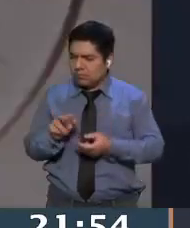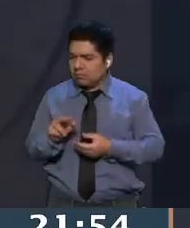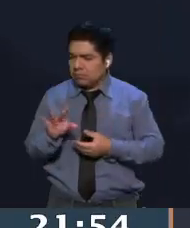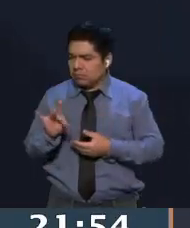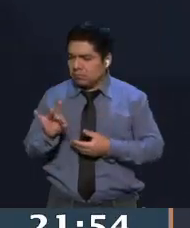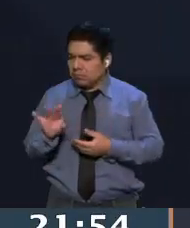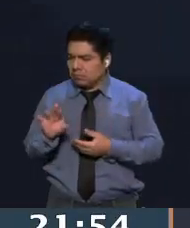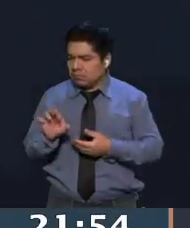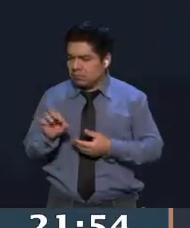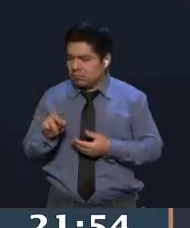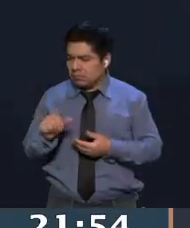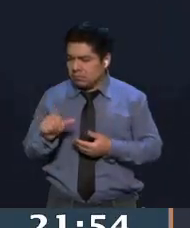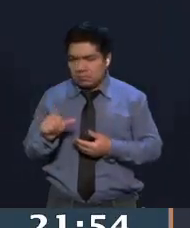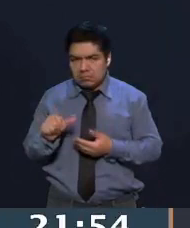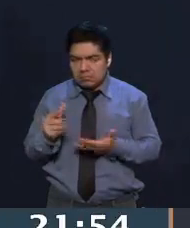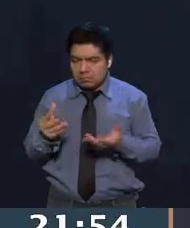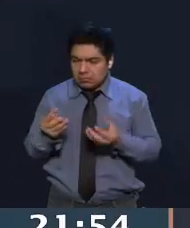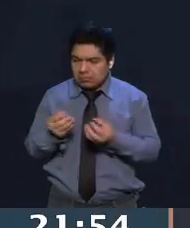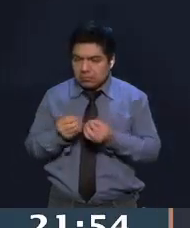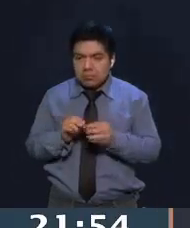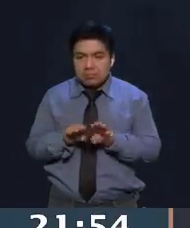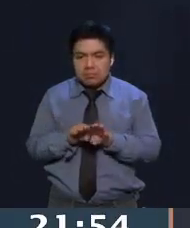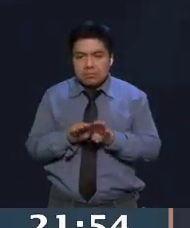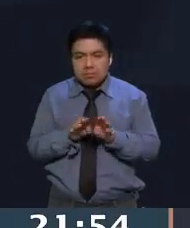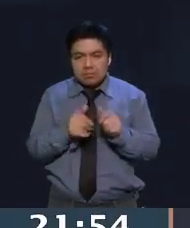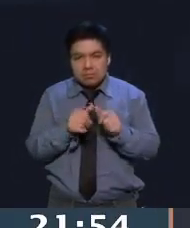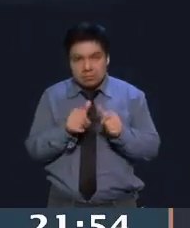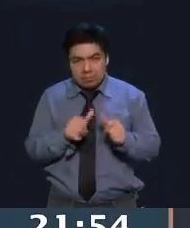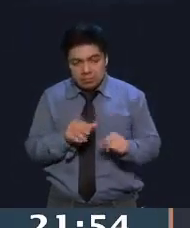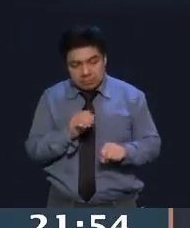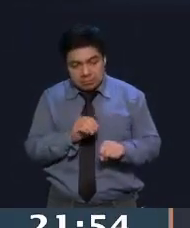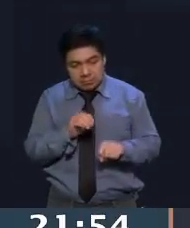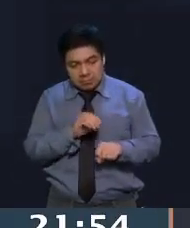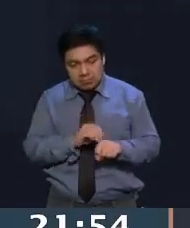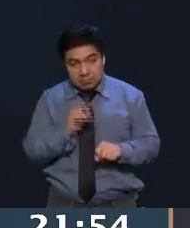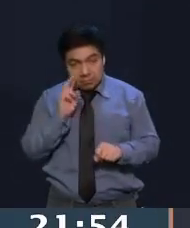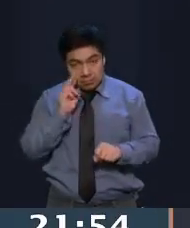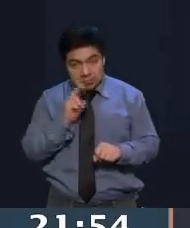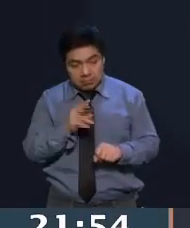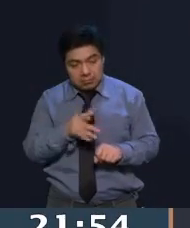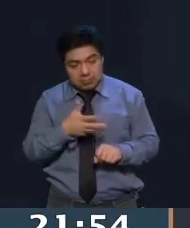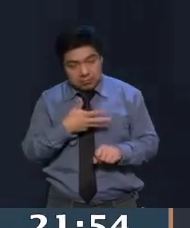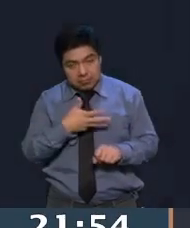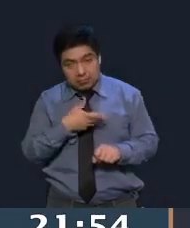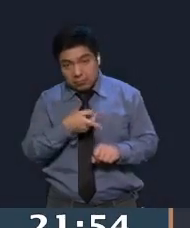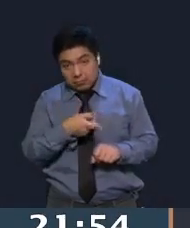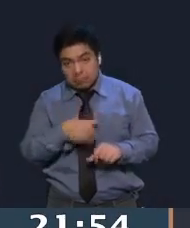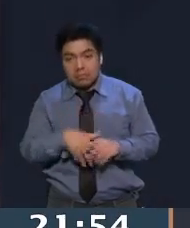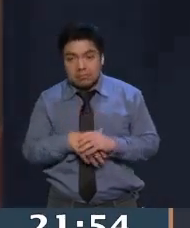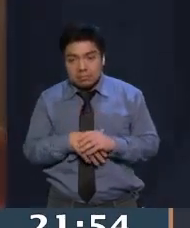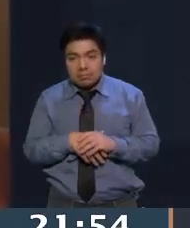podrían encontrar, pues, podrían hacer casi piezas de arte, ¿no? Entonces, es a partir de esta